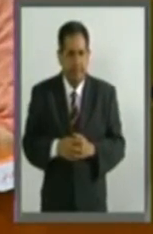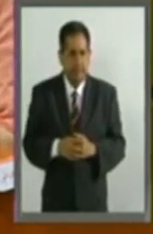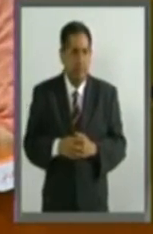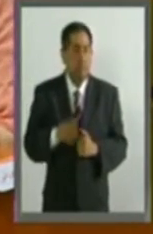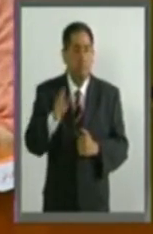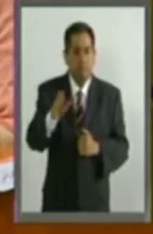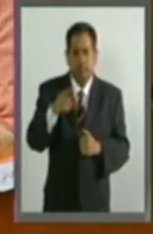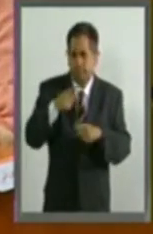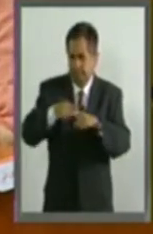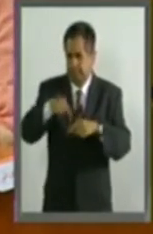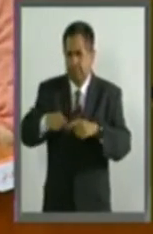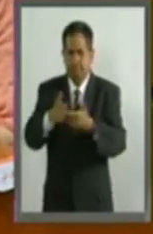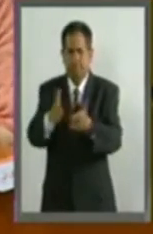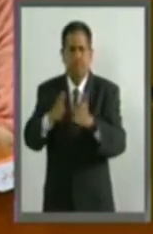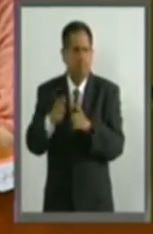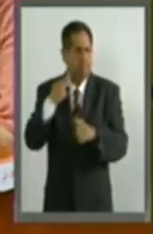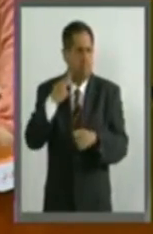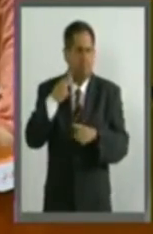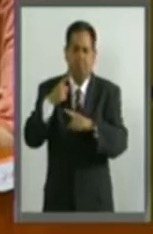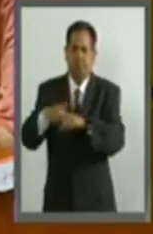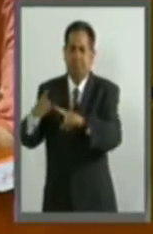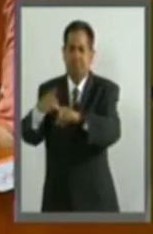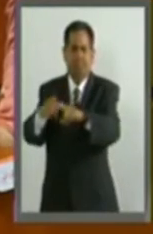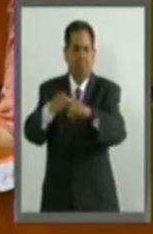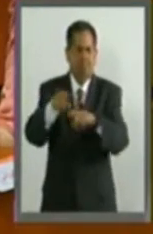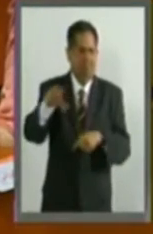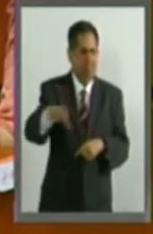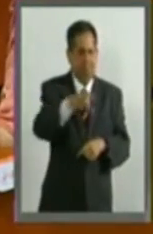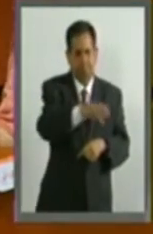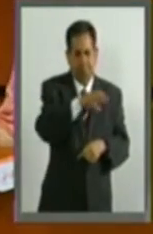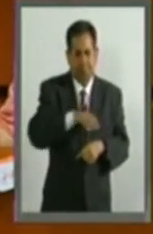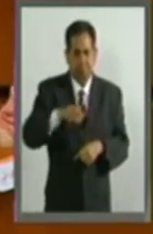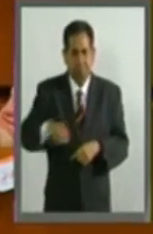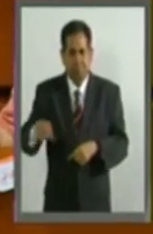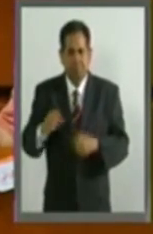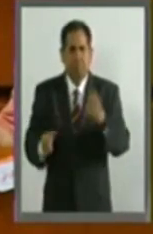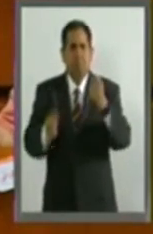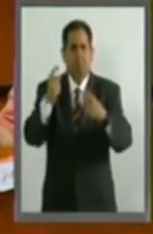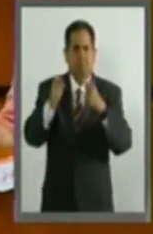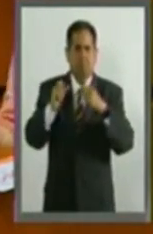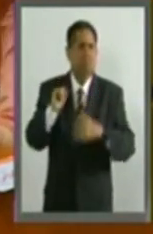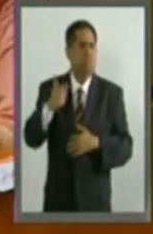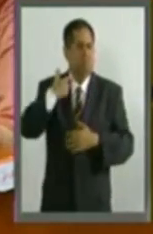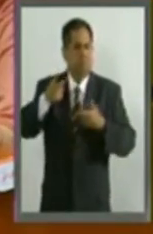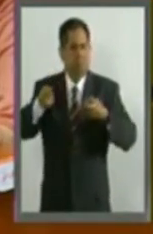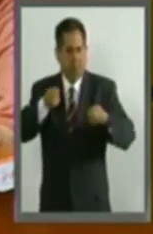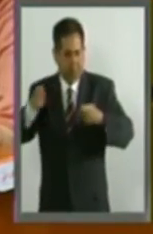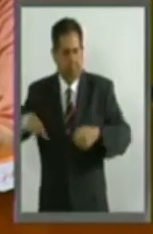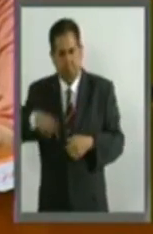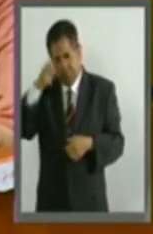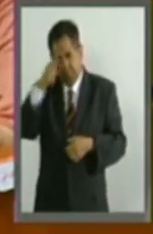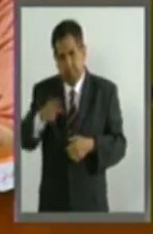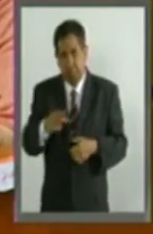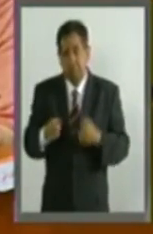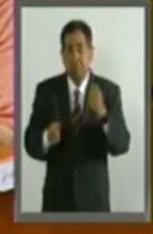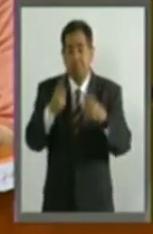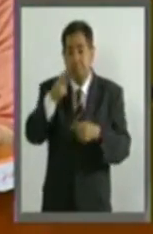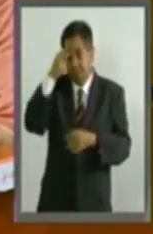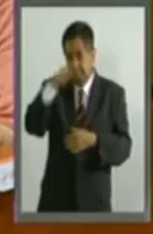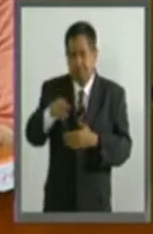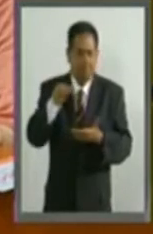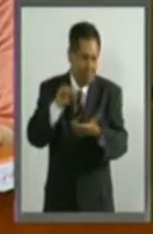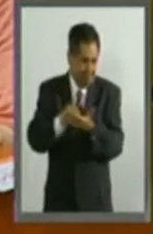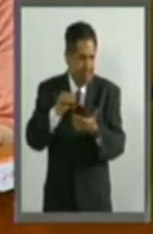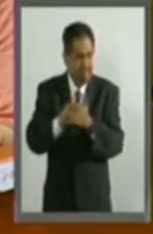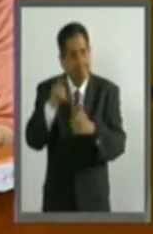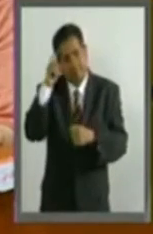diversas fuerzas políticas, algunas de las cuales ya gobernamos este país. Y México sigue afrontando